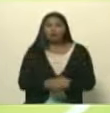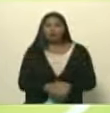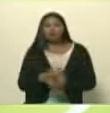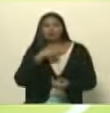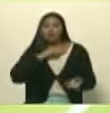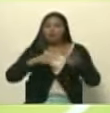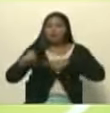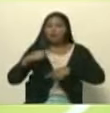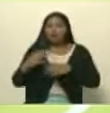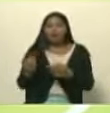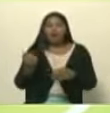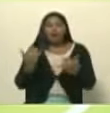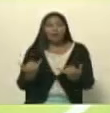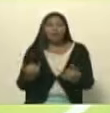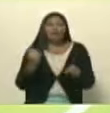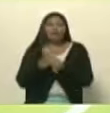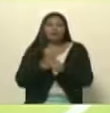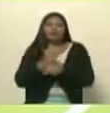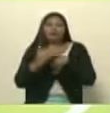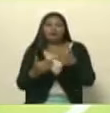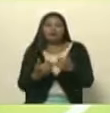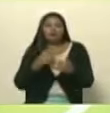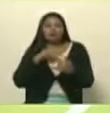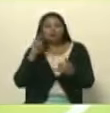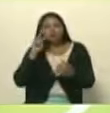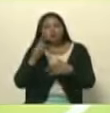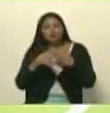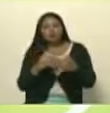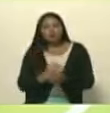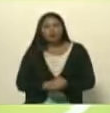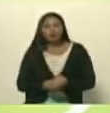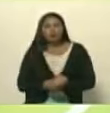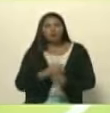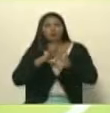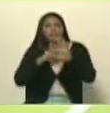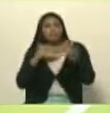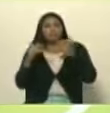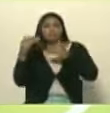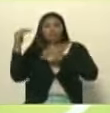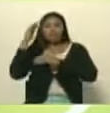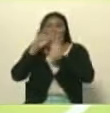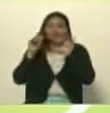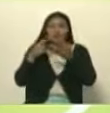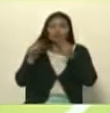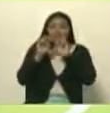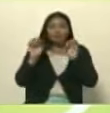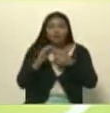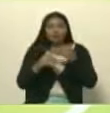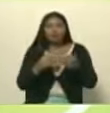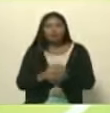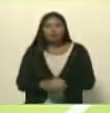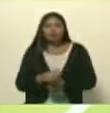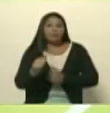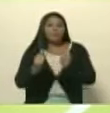obliga a nosotros a trabajar en lo que hemos denominado multiplataforma. El vicepresidente de Comunicación, Cultura y Turismo